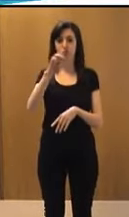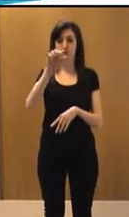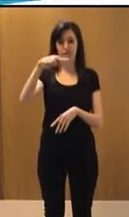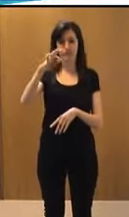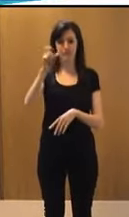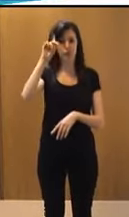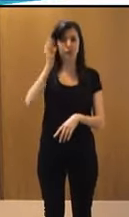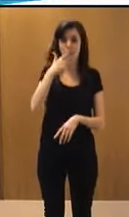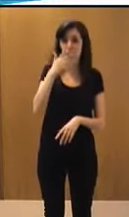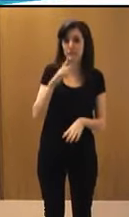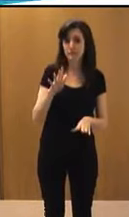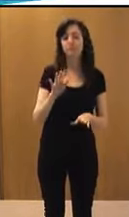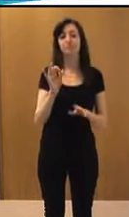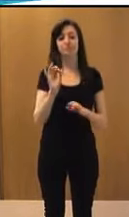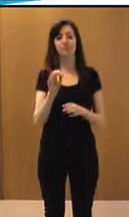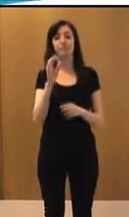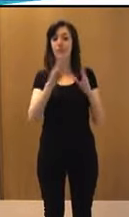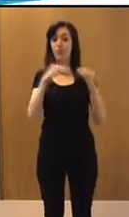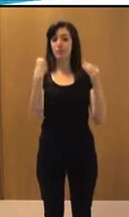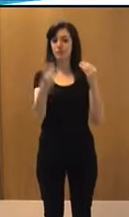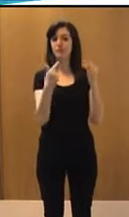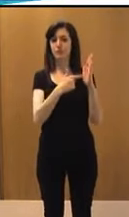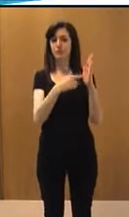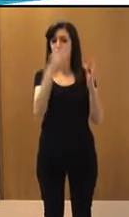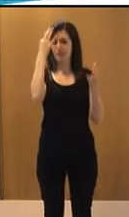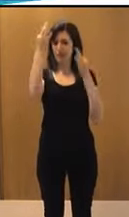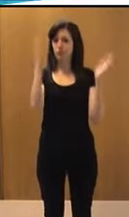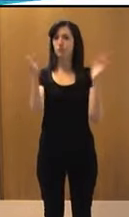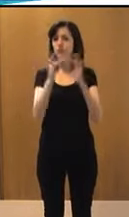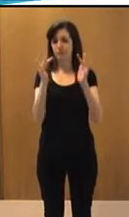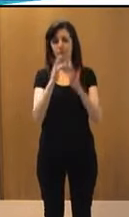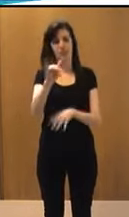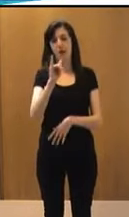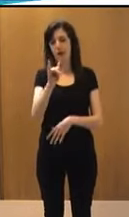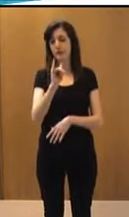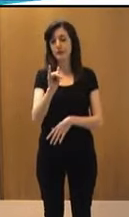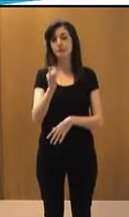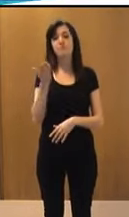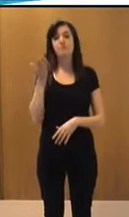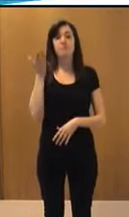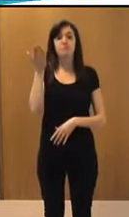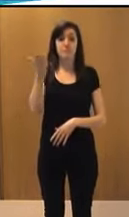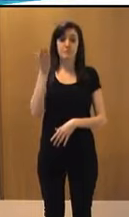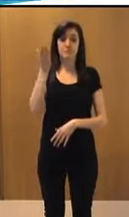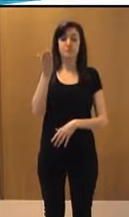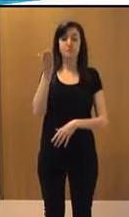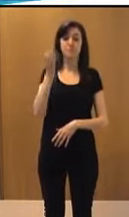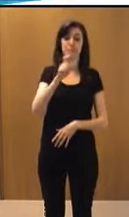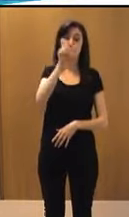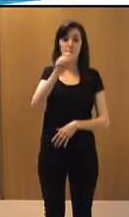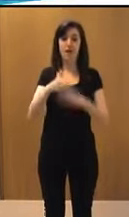conocéis y, bueno, ahí en el documento tenéis todos los datos de contacto. Pedimos que los autores